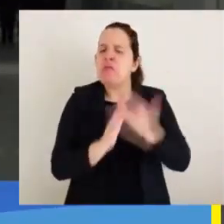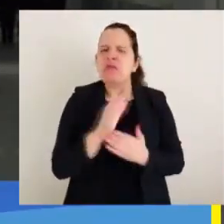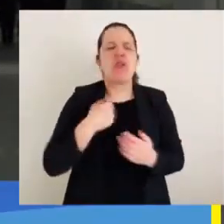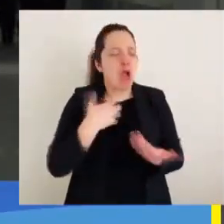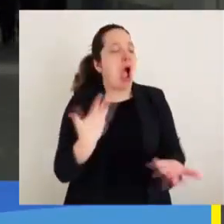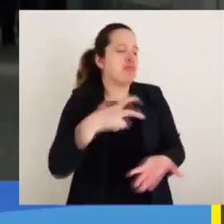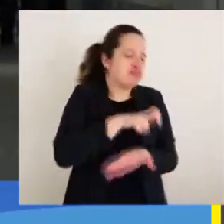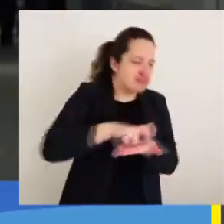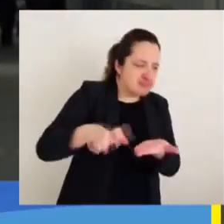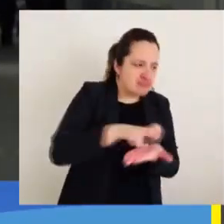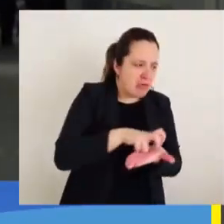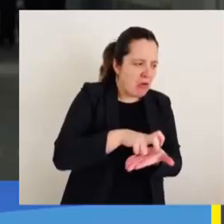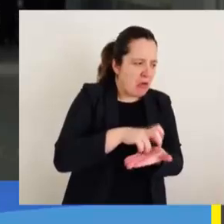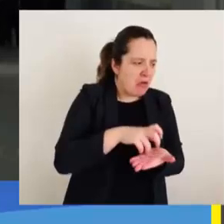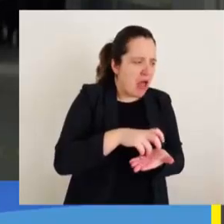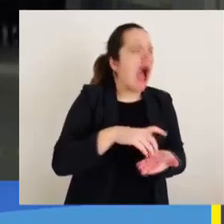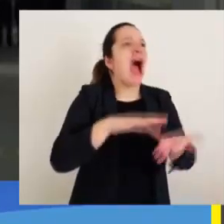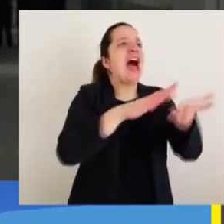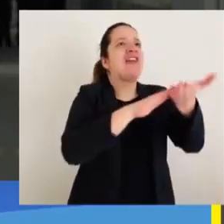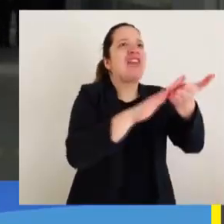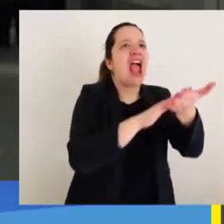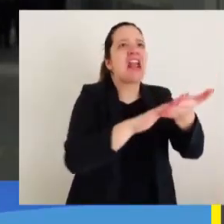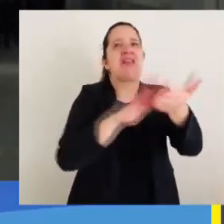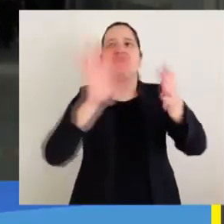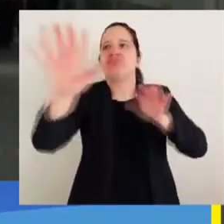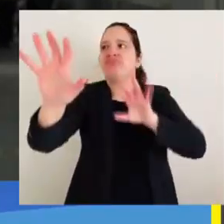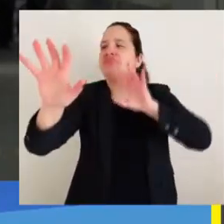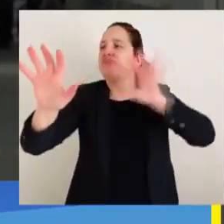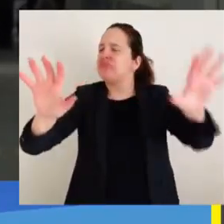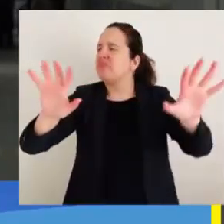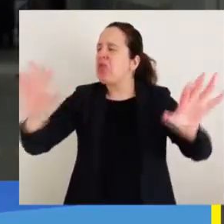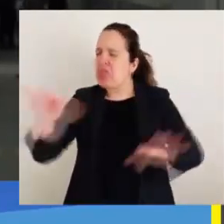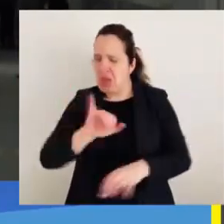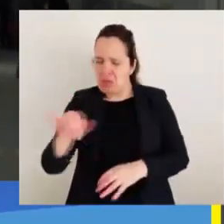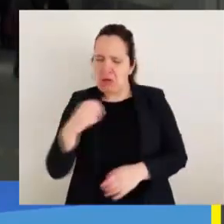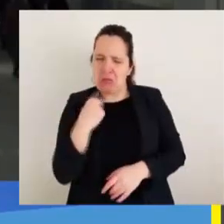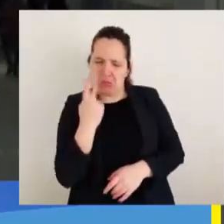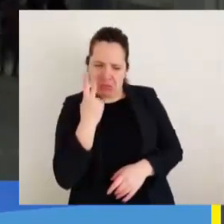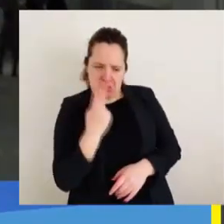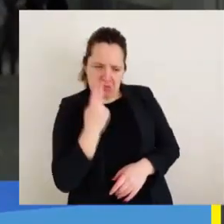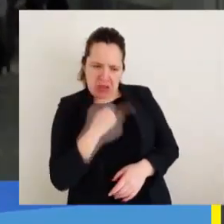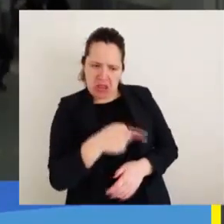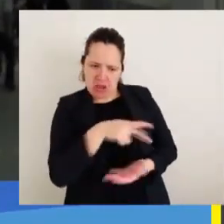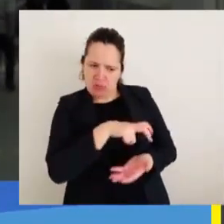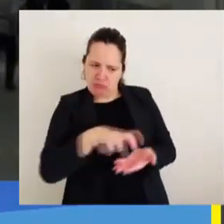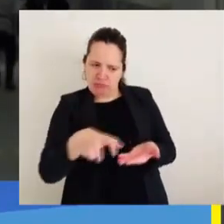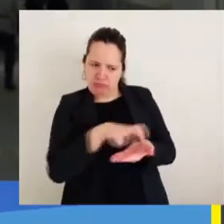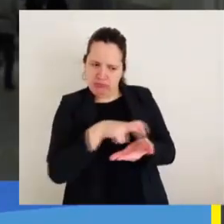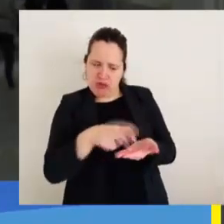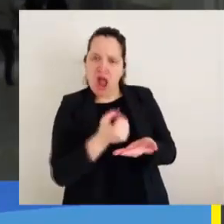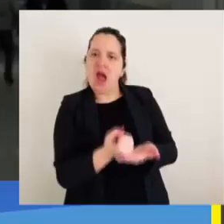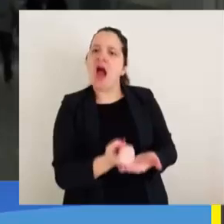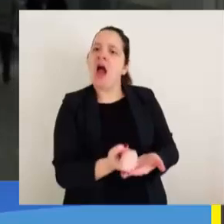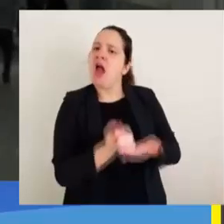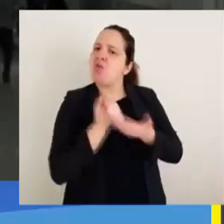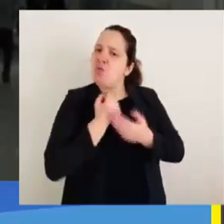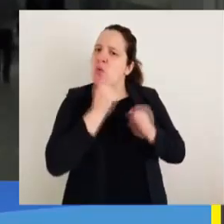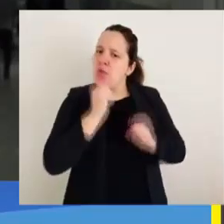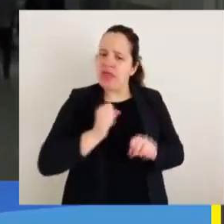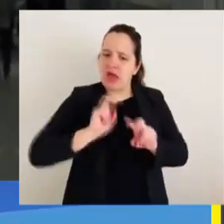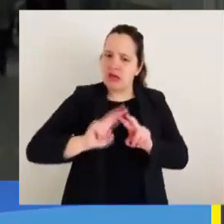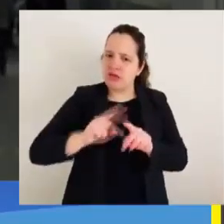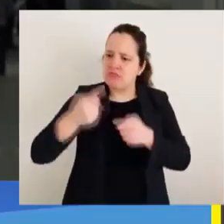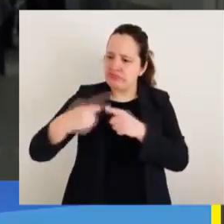hacer distintas señaléticas en braille. Eso fue el piso porque después nos dimos cuenta de que a través de esta máquina y de la